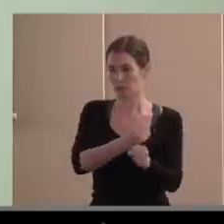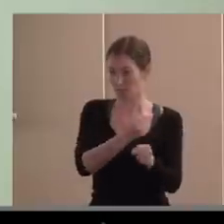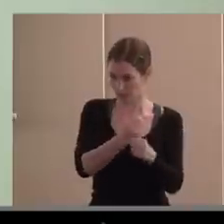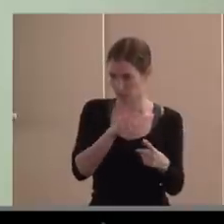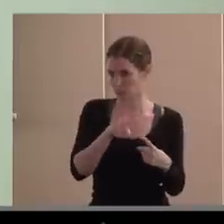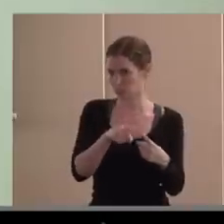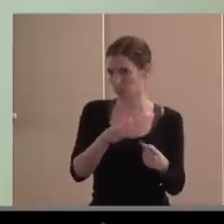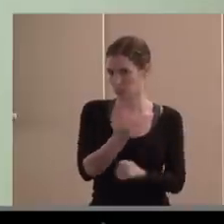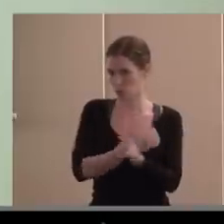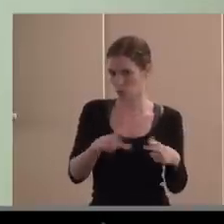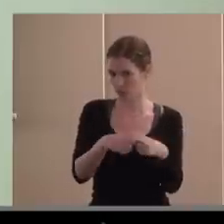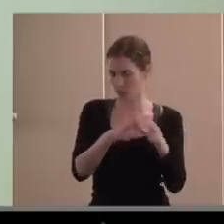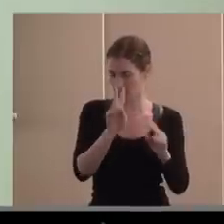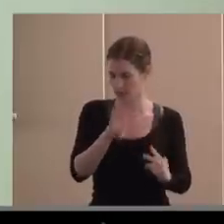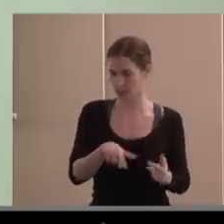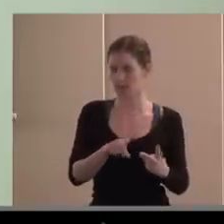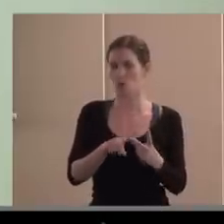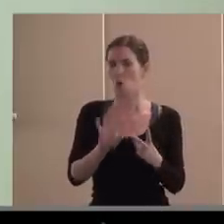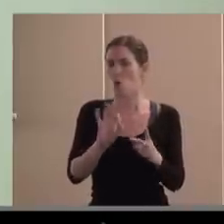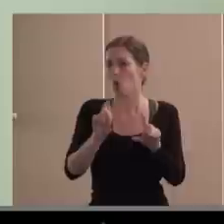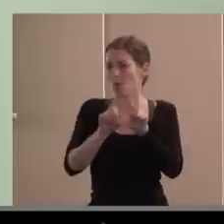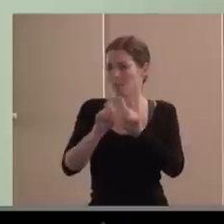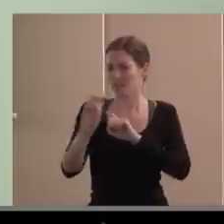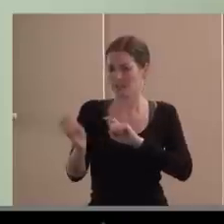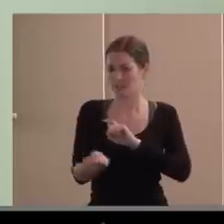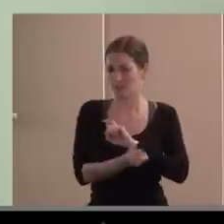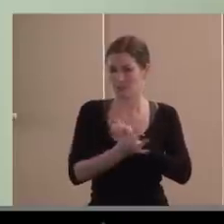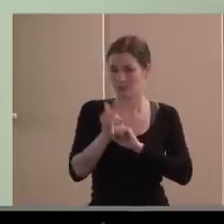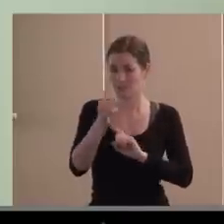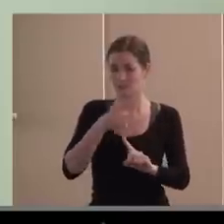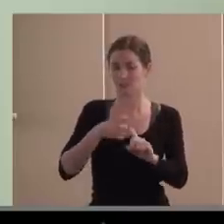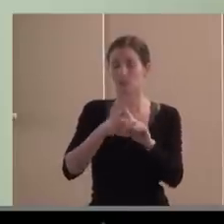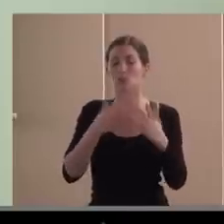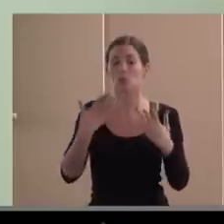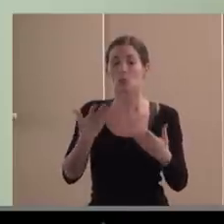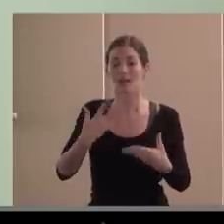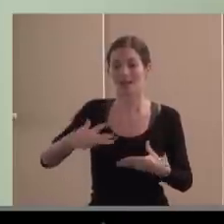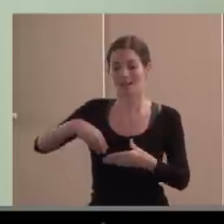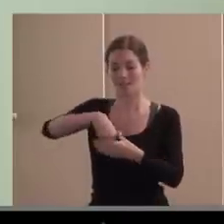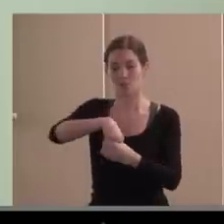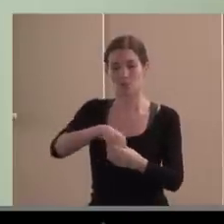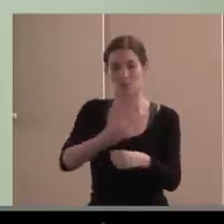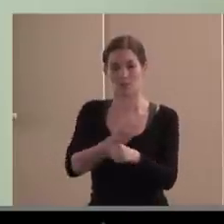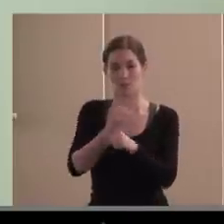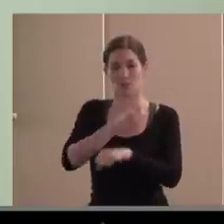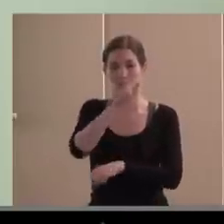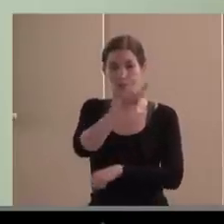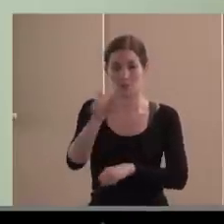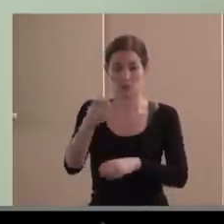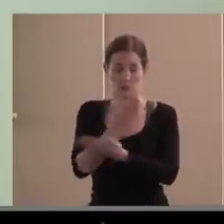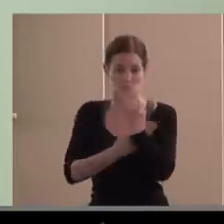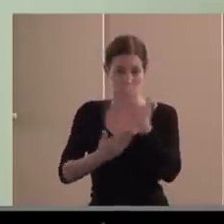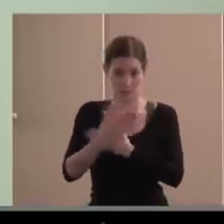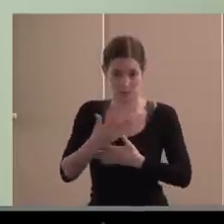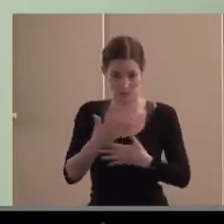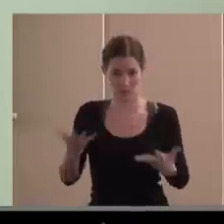economía social, que favorecen la inclusión laboral de personas con discapacidad, que si no